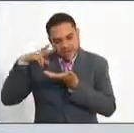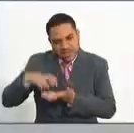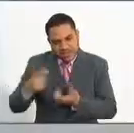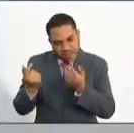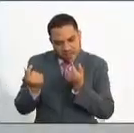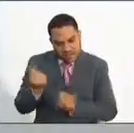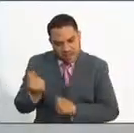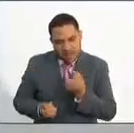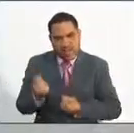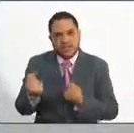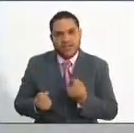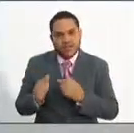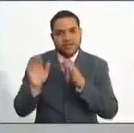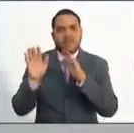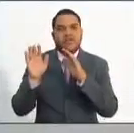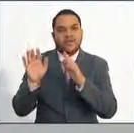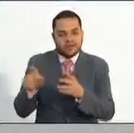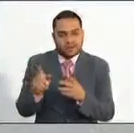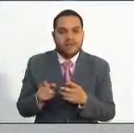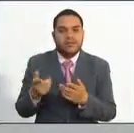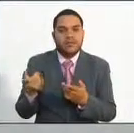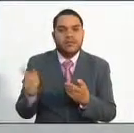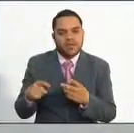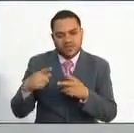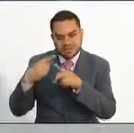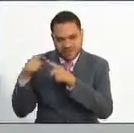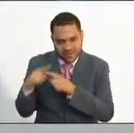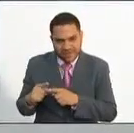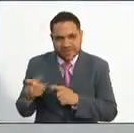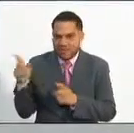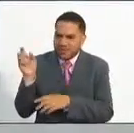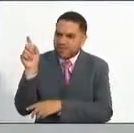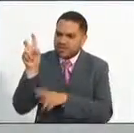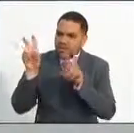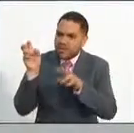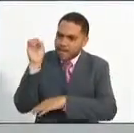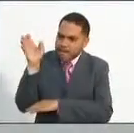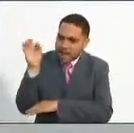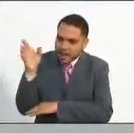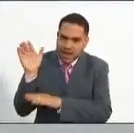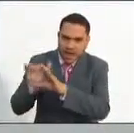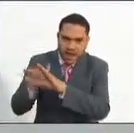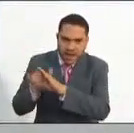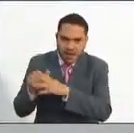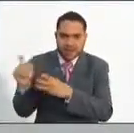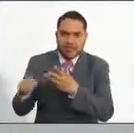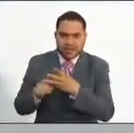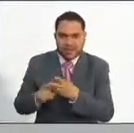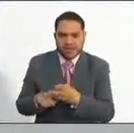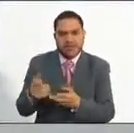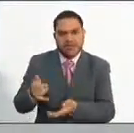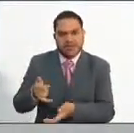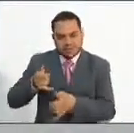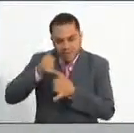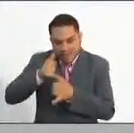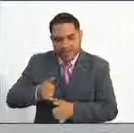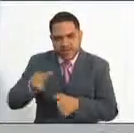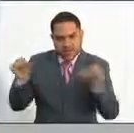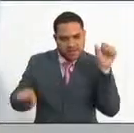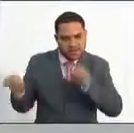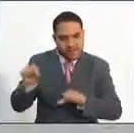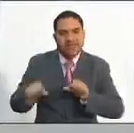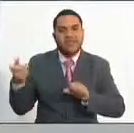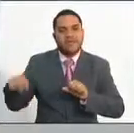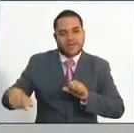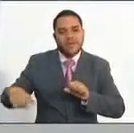estudios en prospectiva y pensamiento estratégico, además de estudios en banca de inversión, ingeniería química y especialización en derecho constitucional. Ha sido